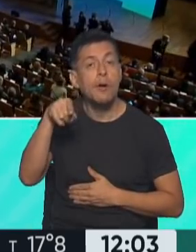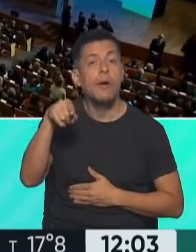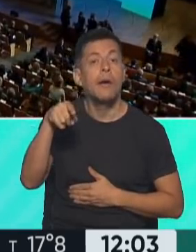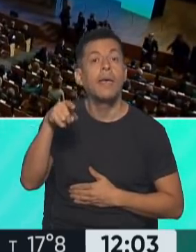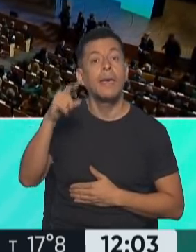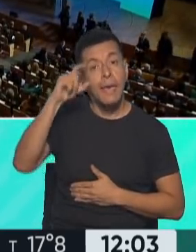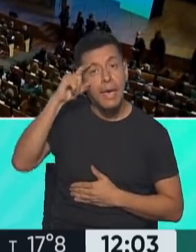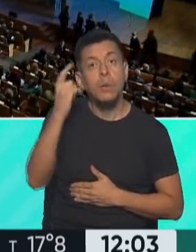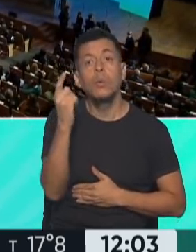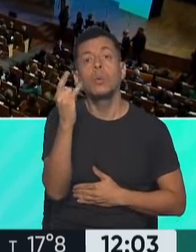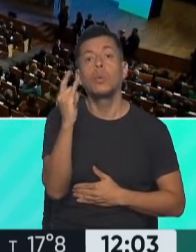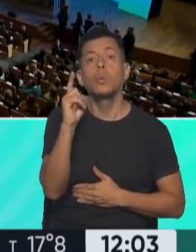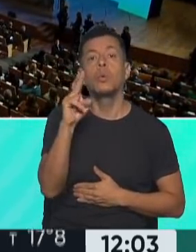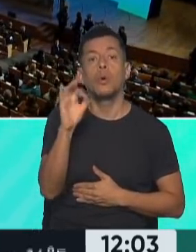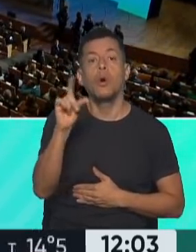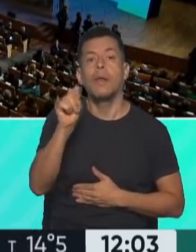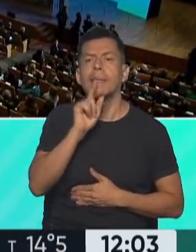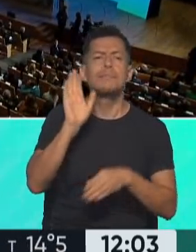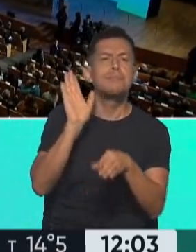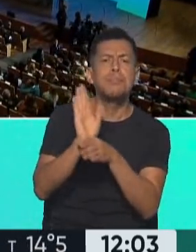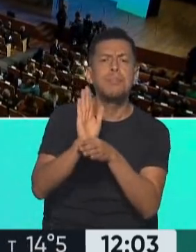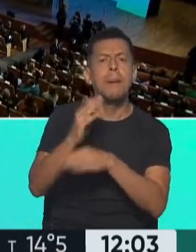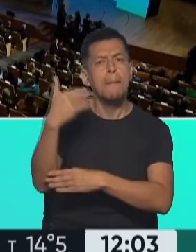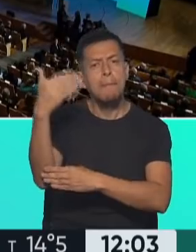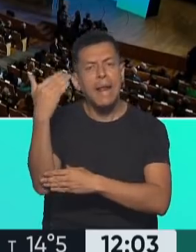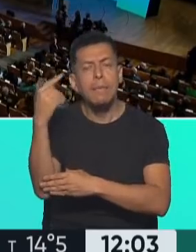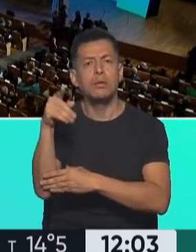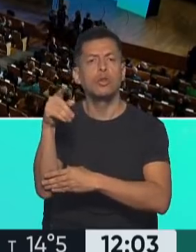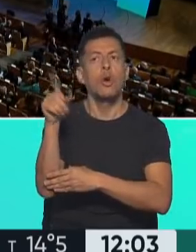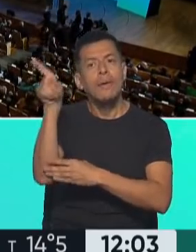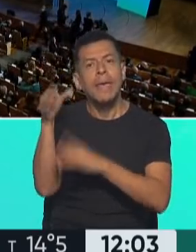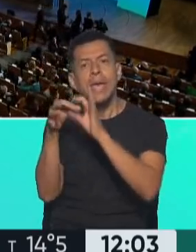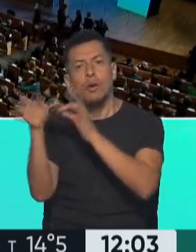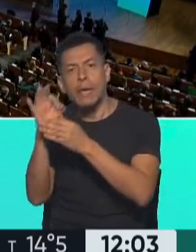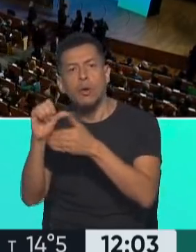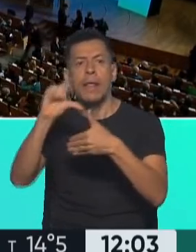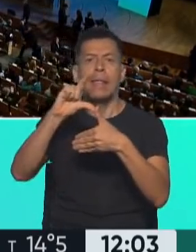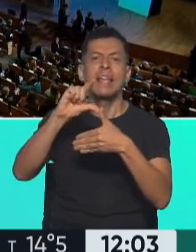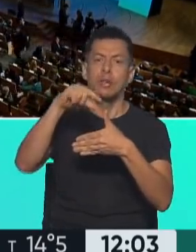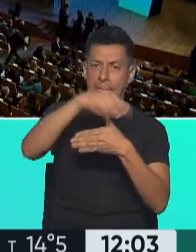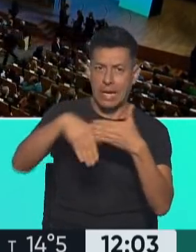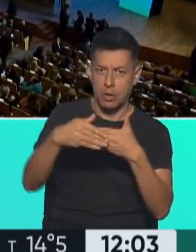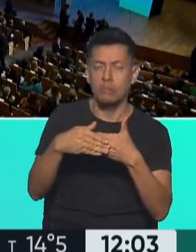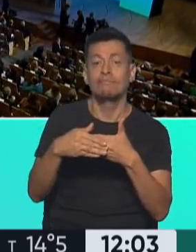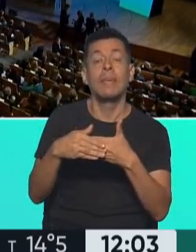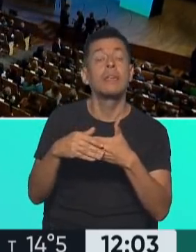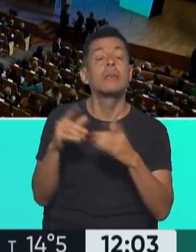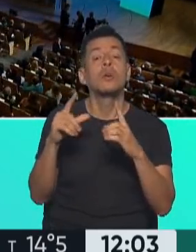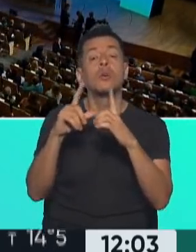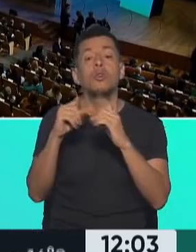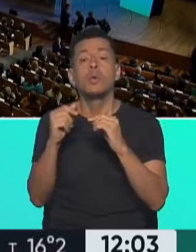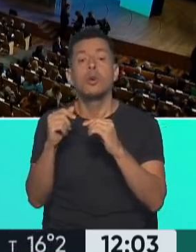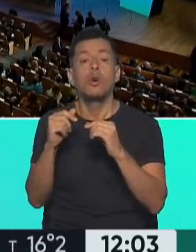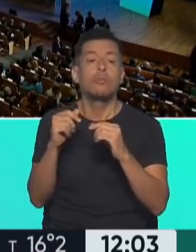el Eurolat significa el Parlamento Europeo y Latinoamericano. Recordemos que es el décimo cuarto o la décima cuarta